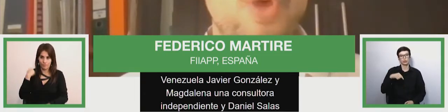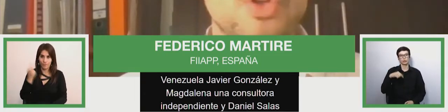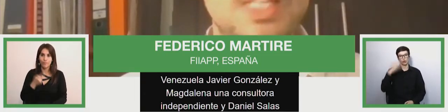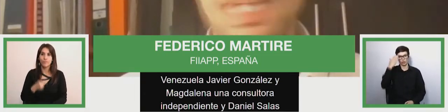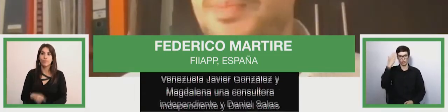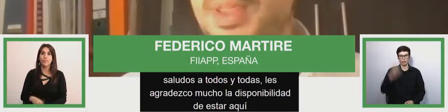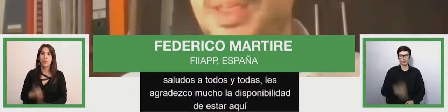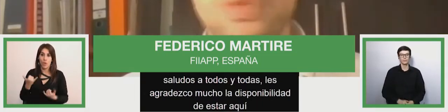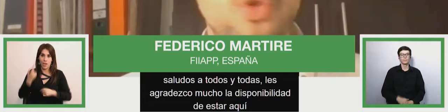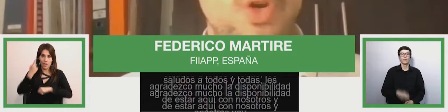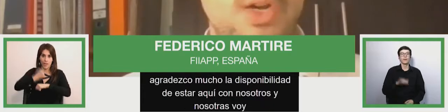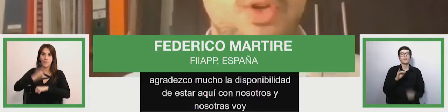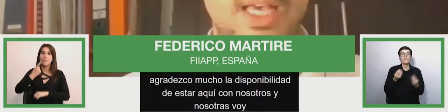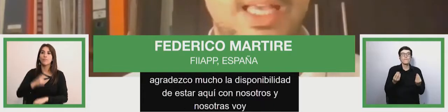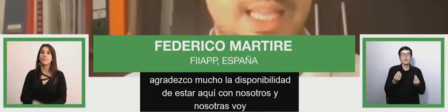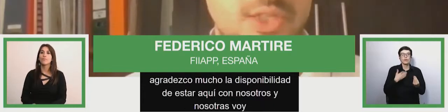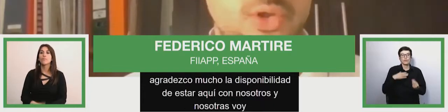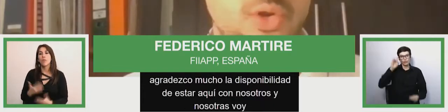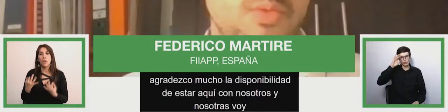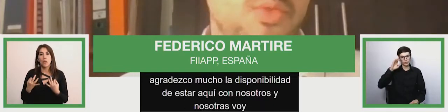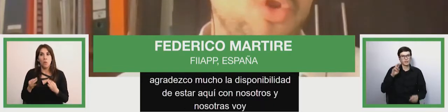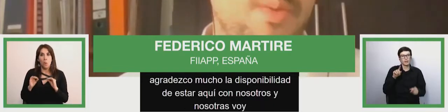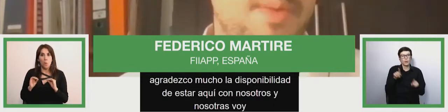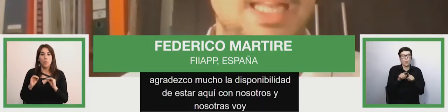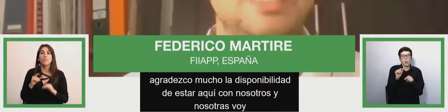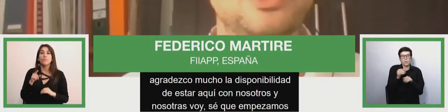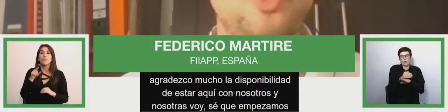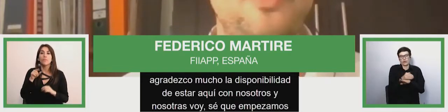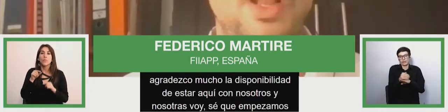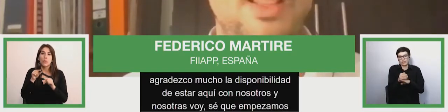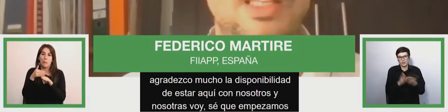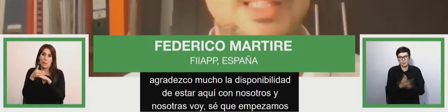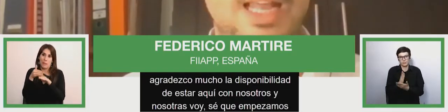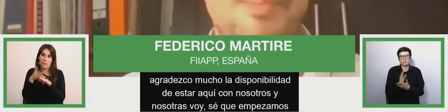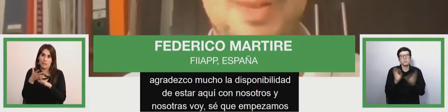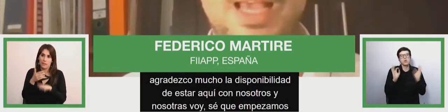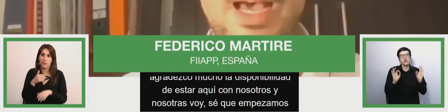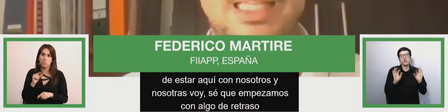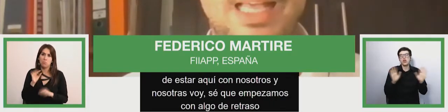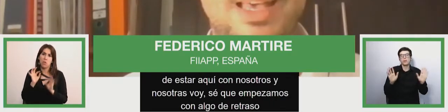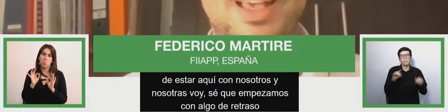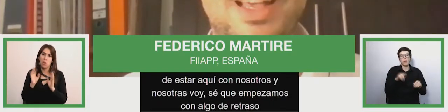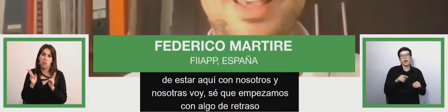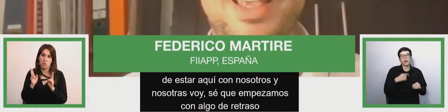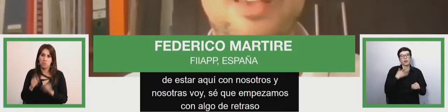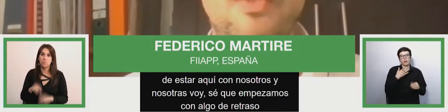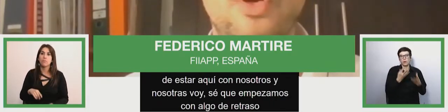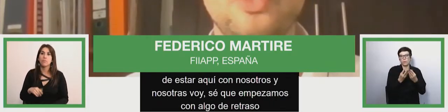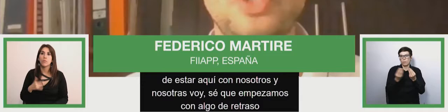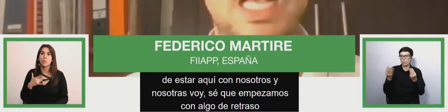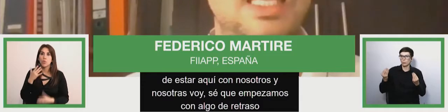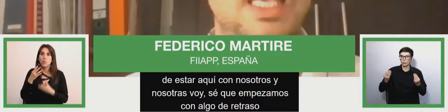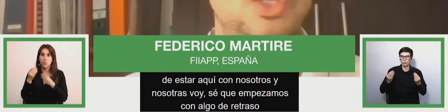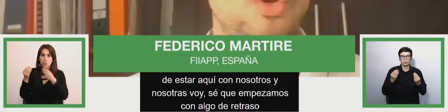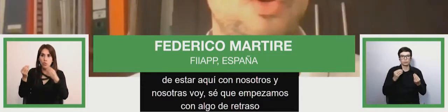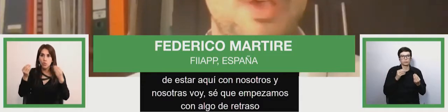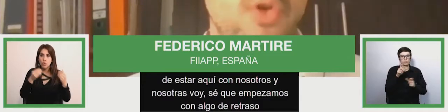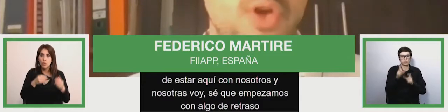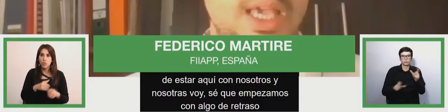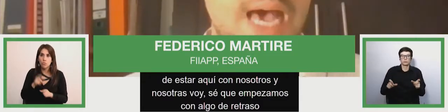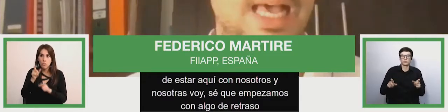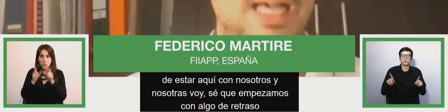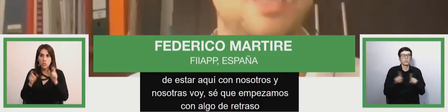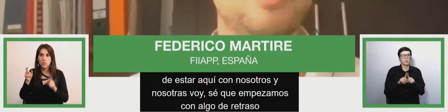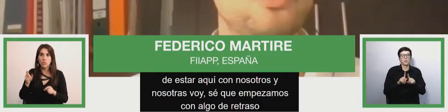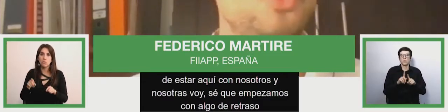Y bueno, sé que empezamos con algo de retraso, como es normal en estas conferencias tan amplia y tan rica de foros, así que yo no me